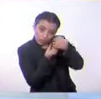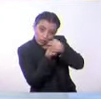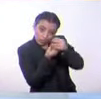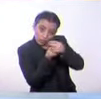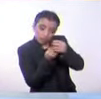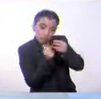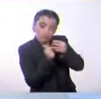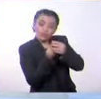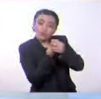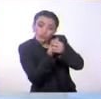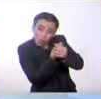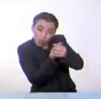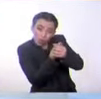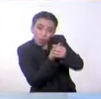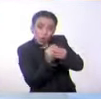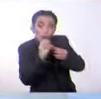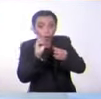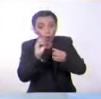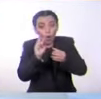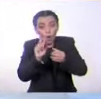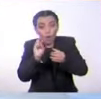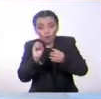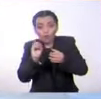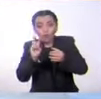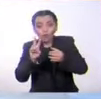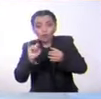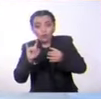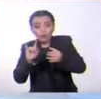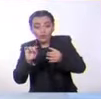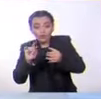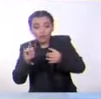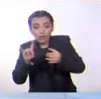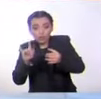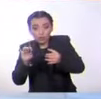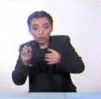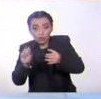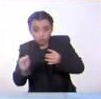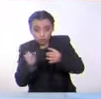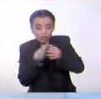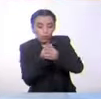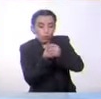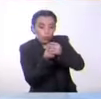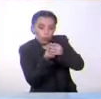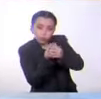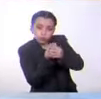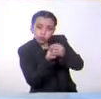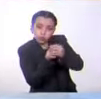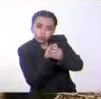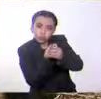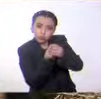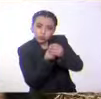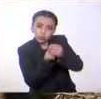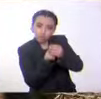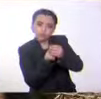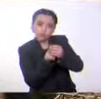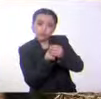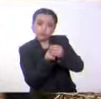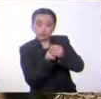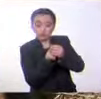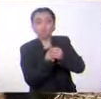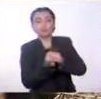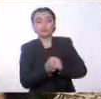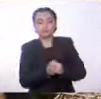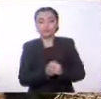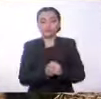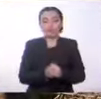dentro de la madre y la cría nace ya desarrollada directamente desde el interior de la madre. Hay muchos